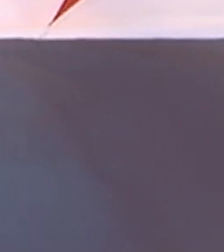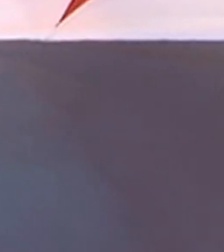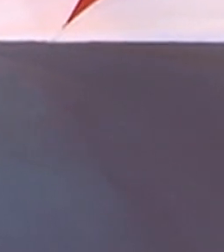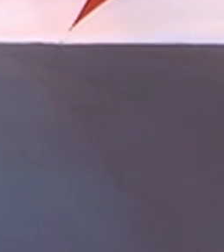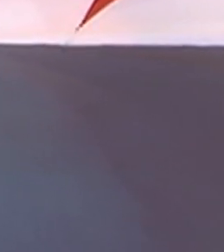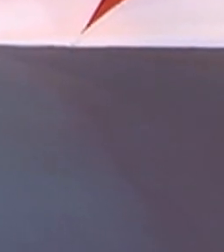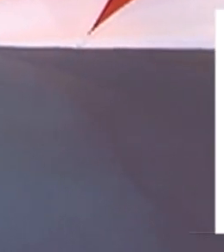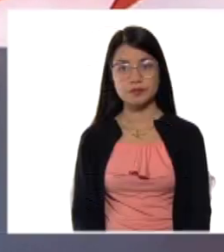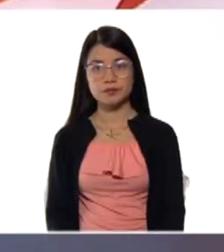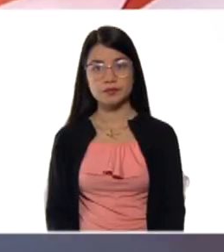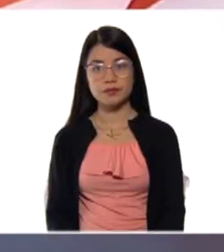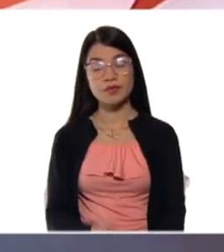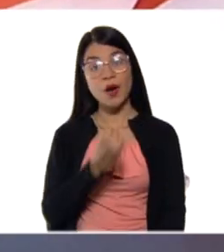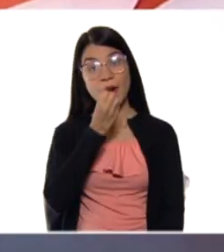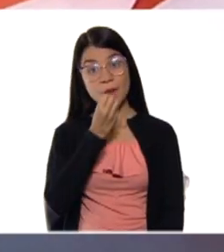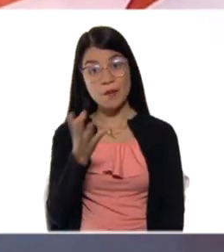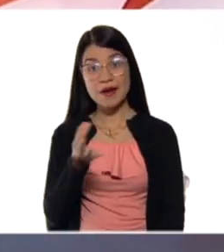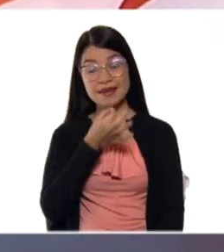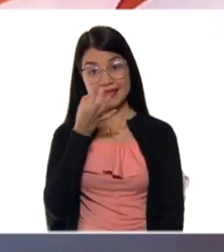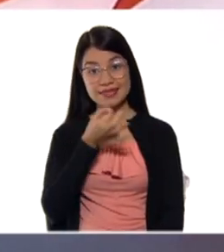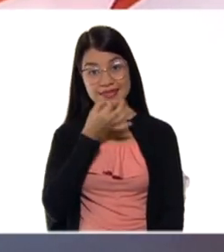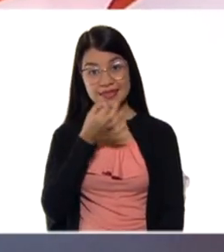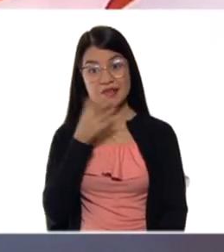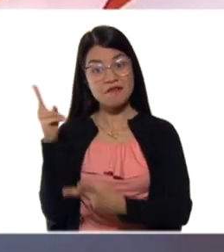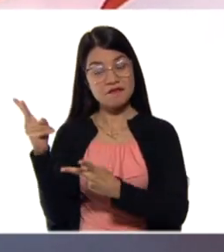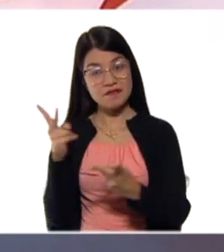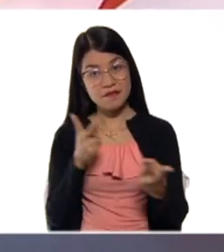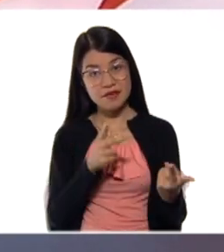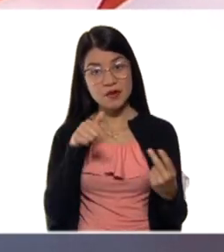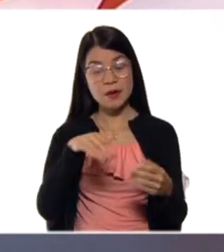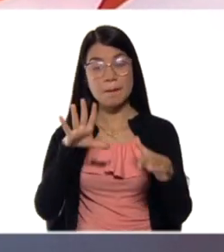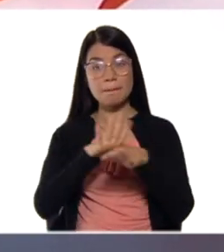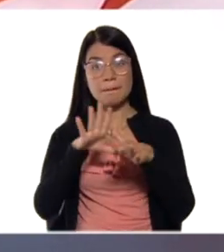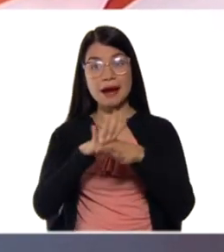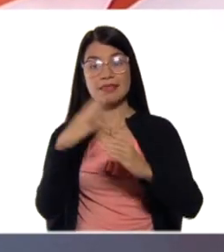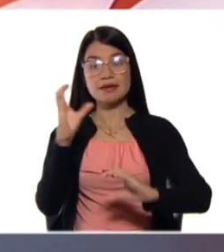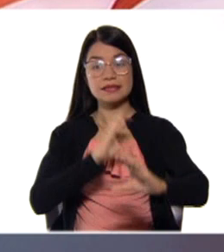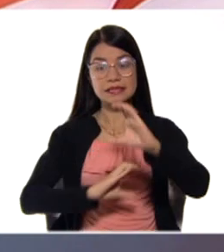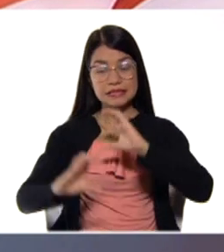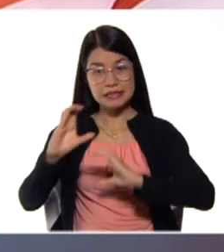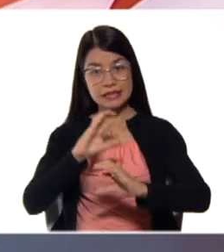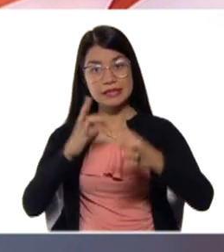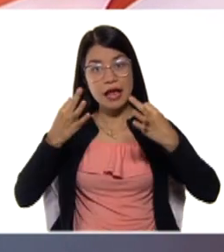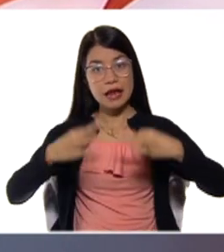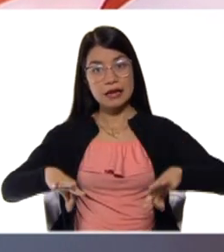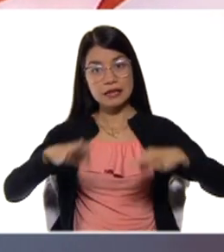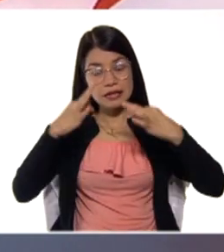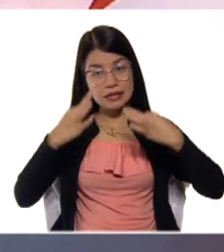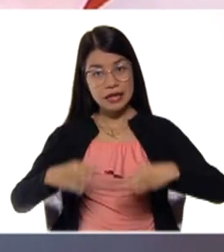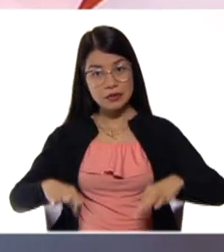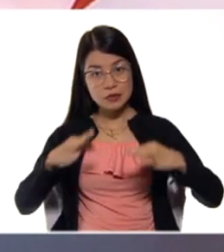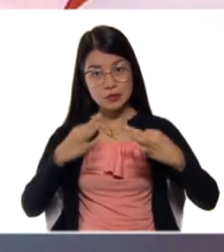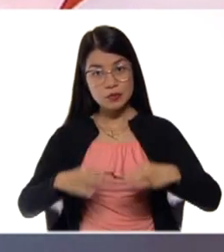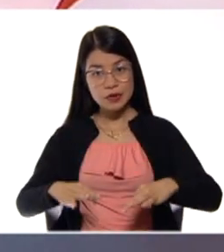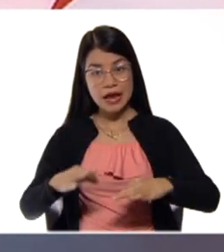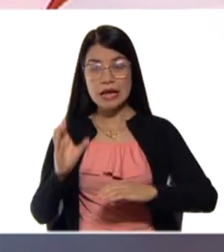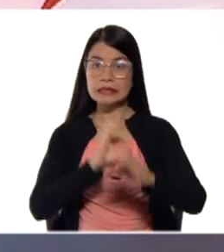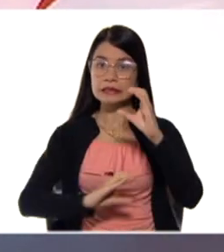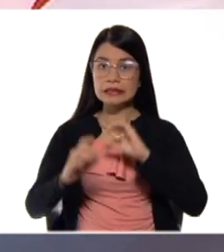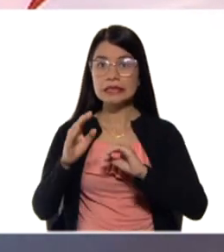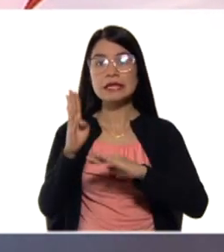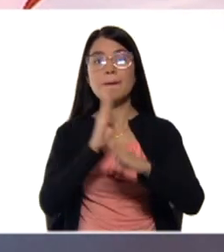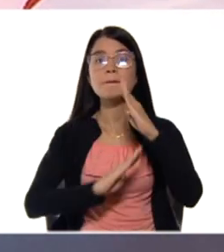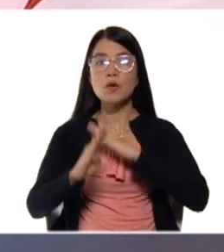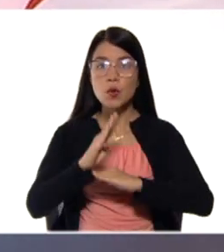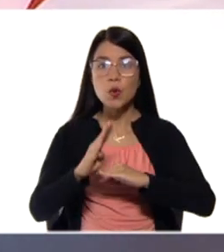Muy buenas tardes, bienvenidas a sus martes de Ciencias Naturales, Ciencias Biológicas, Biología, Ciencia de la Tierra